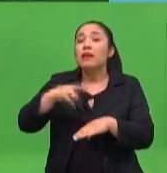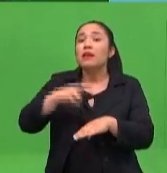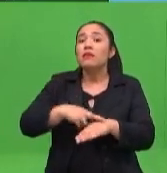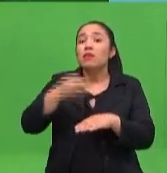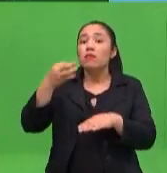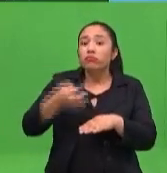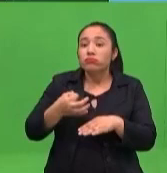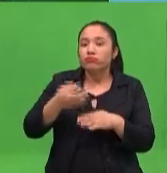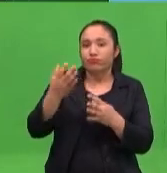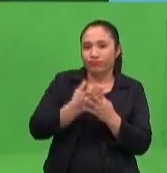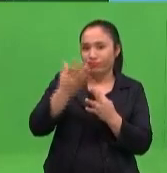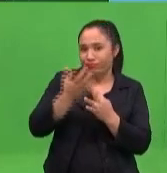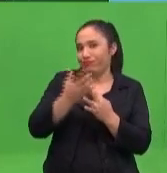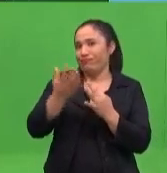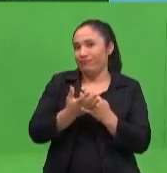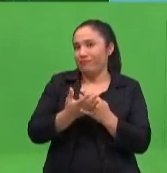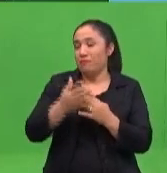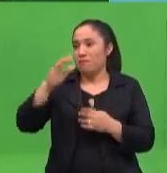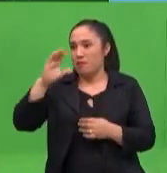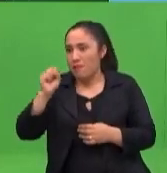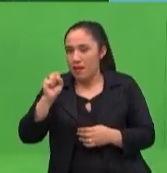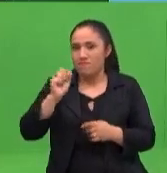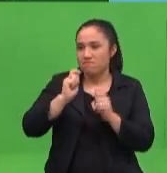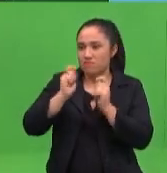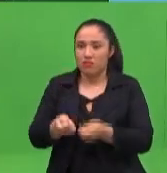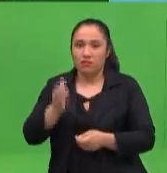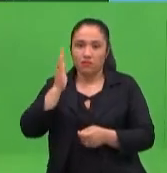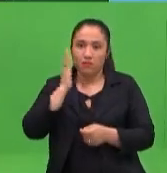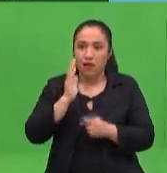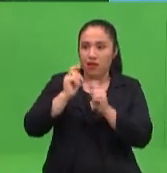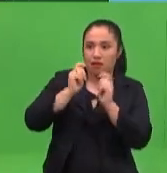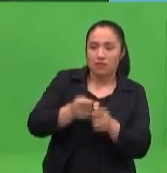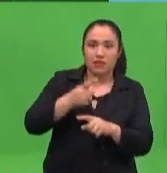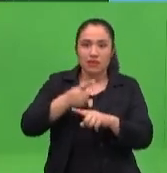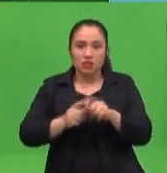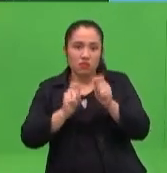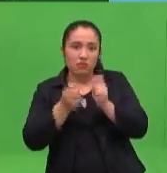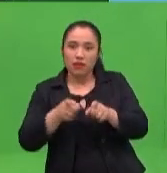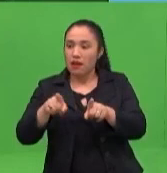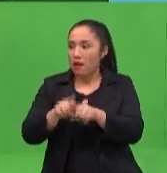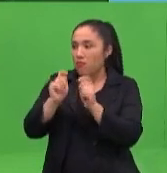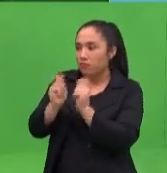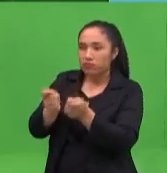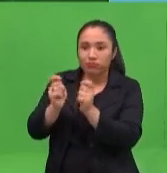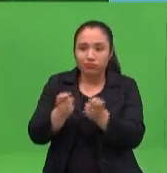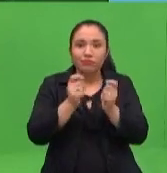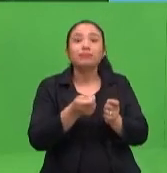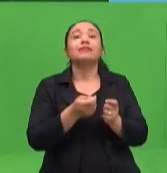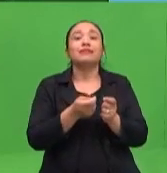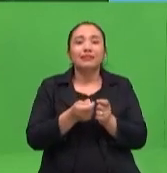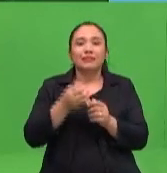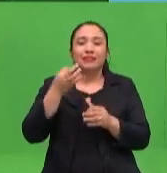que acompañan, ¿verdad? Que puede ser tío, tía, abuelo, abuela, porque no todos los niños están viviendo con sus padres, ¿verdad? Pero